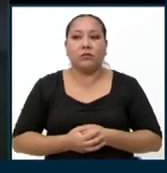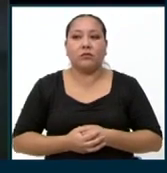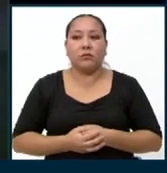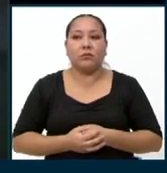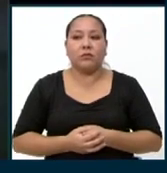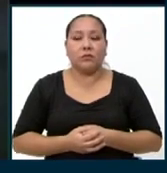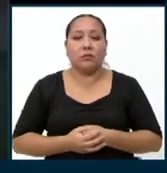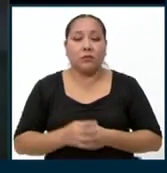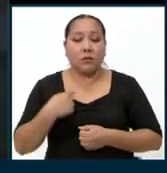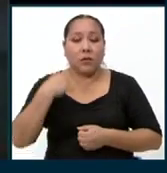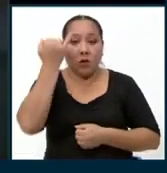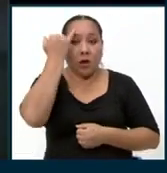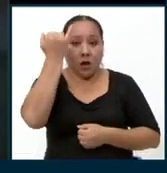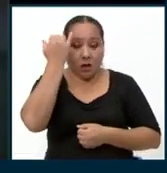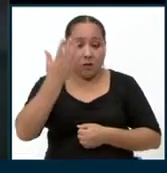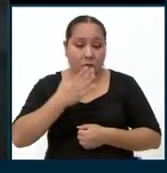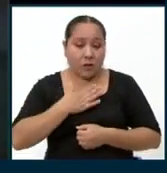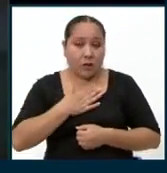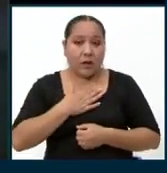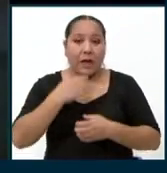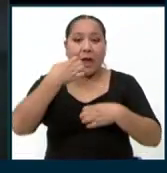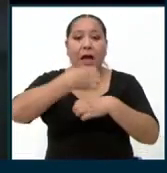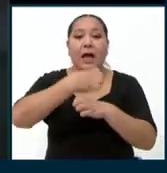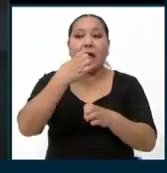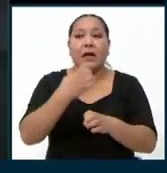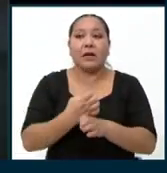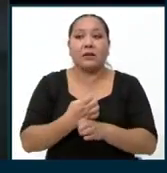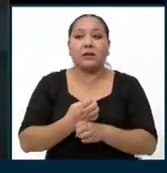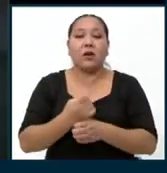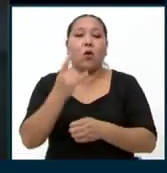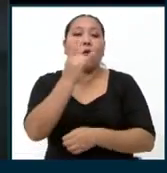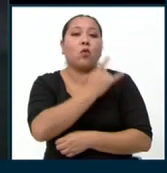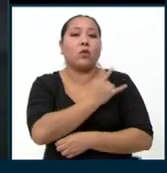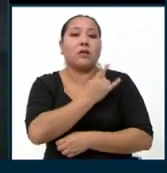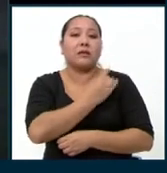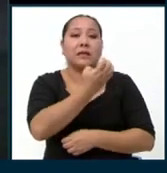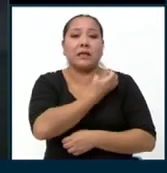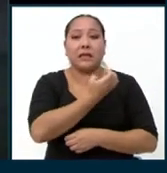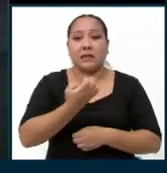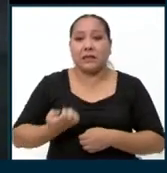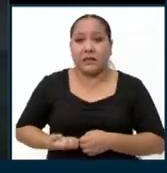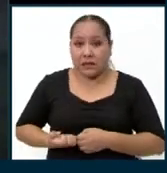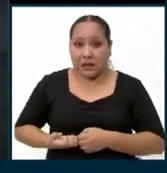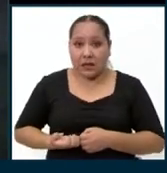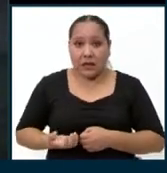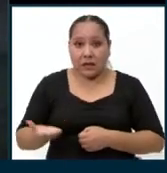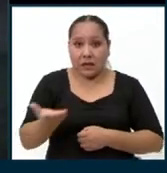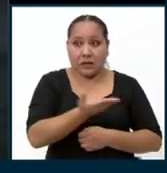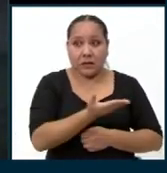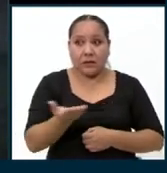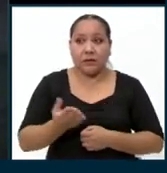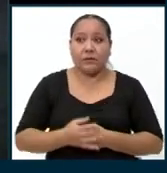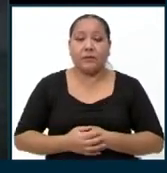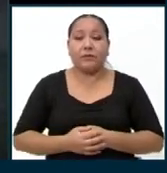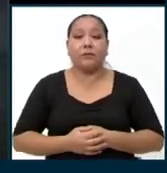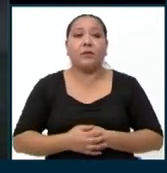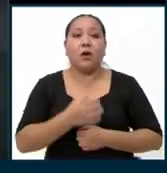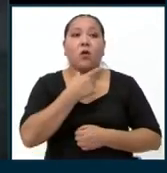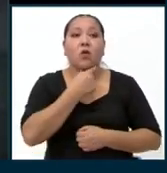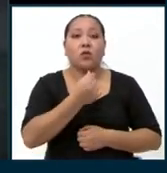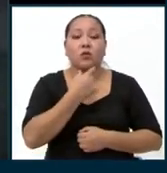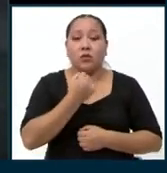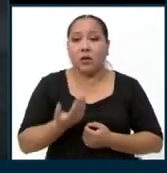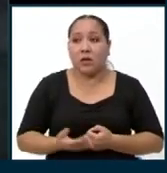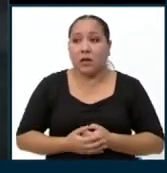Una de mis propuestas es la creación de universidades estatales públicas. Me gustaría que